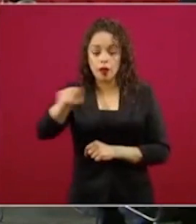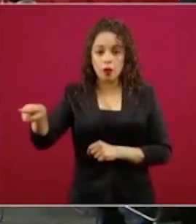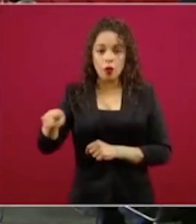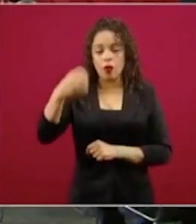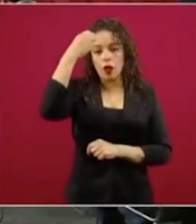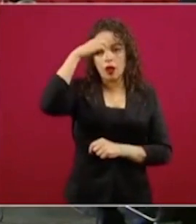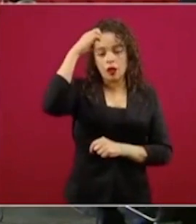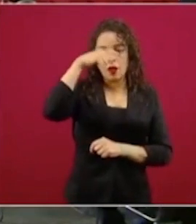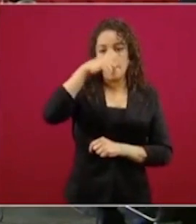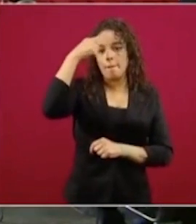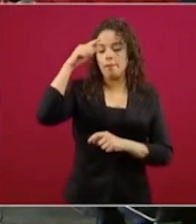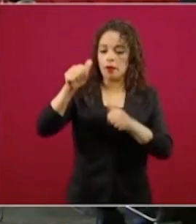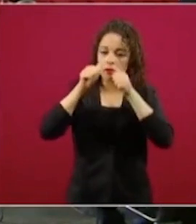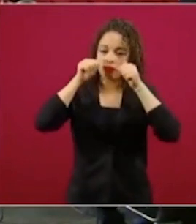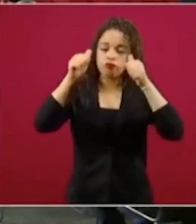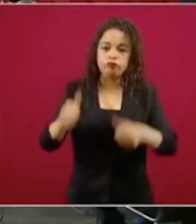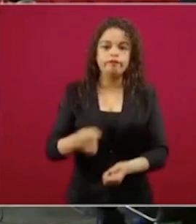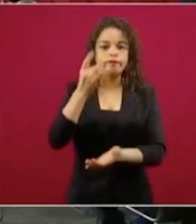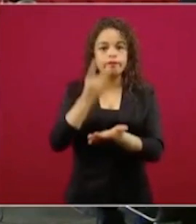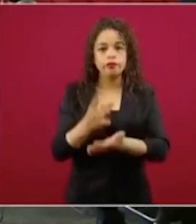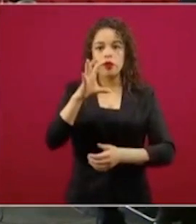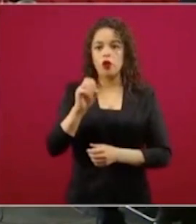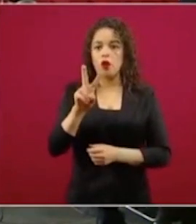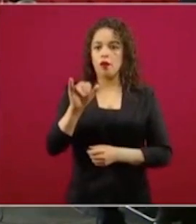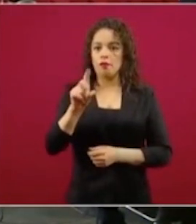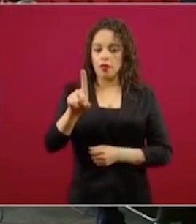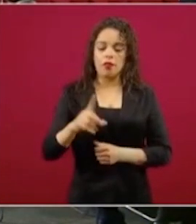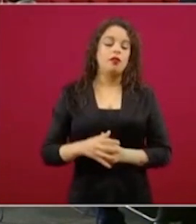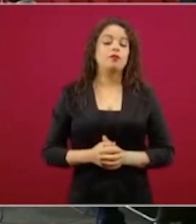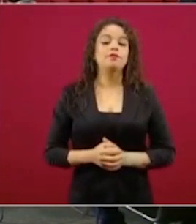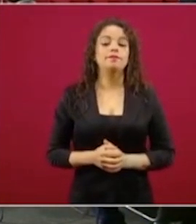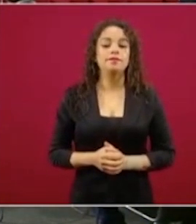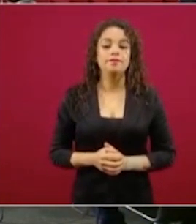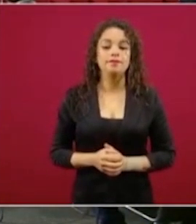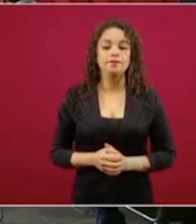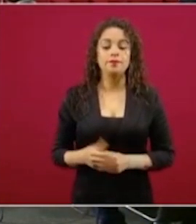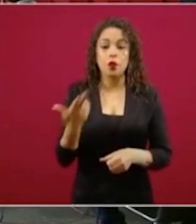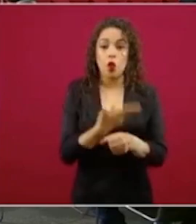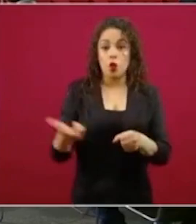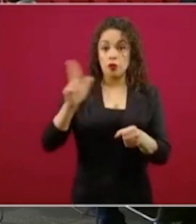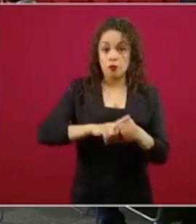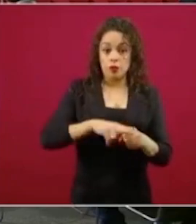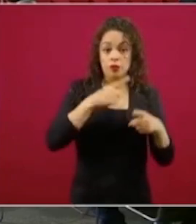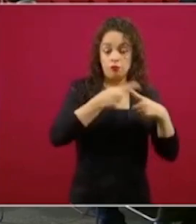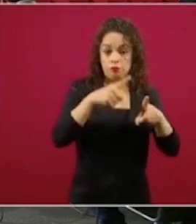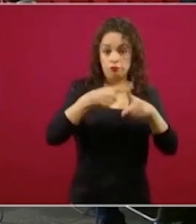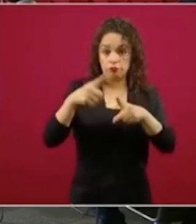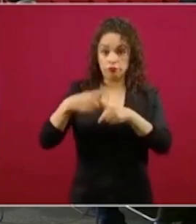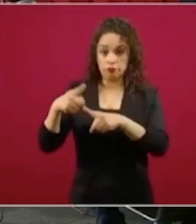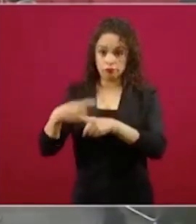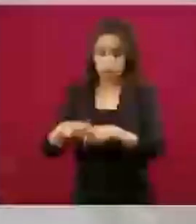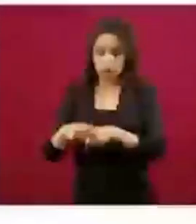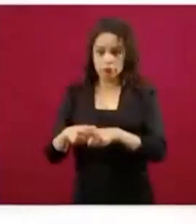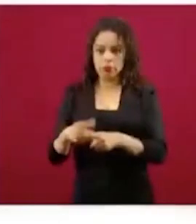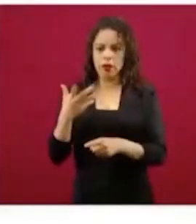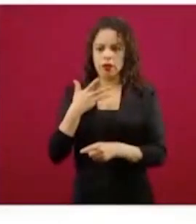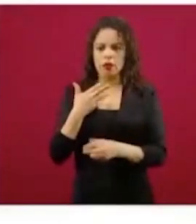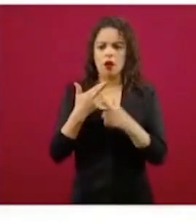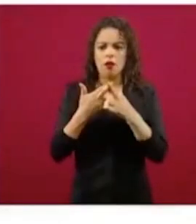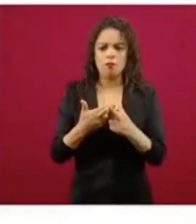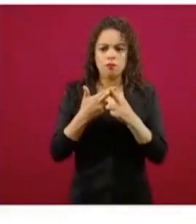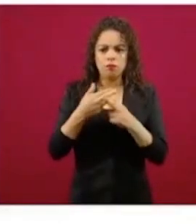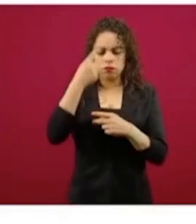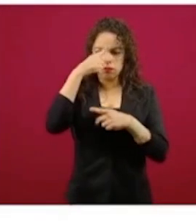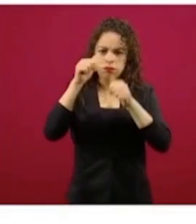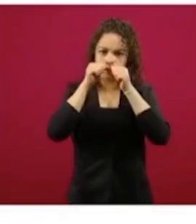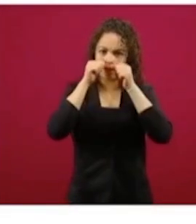son aquí, en pocas palabras, las capacidades que tienen los diferentes hospitales, como se vio en la primera